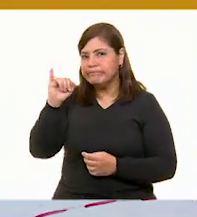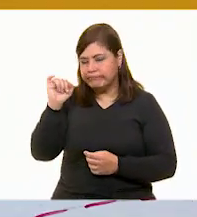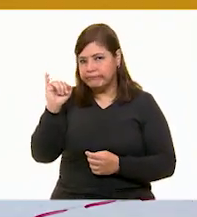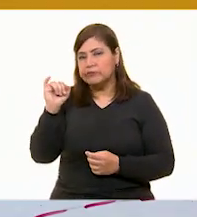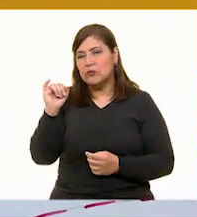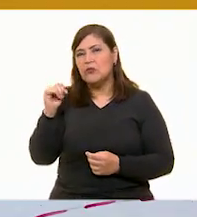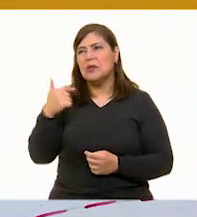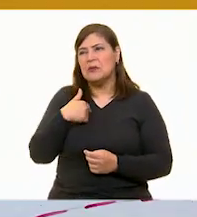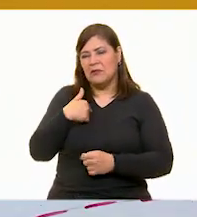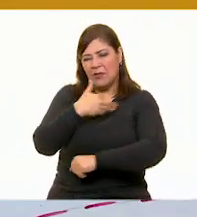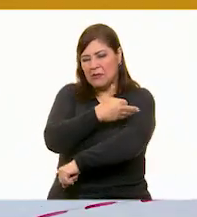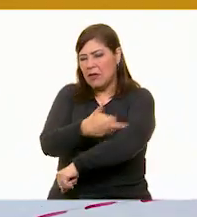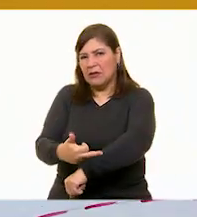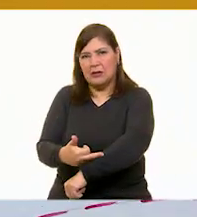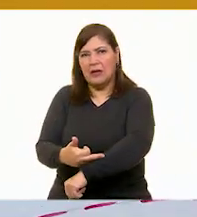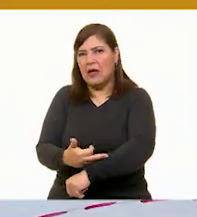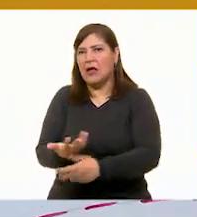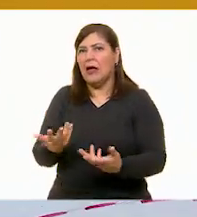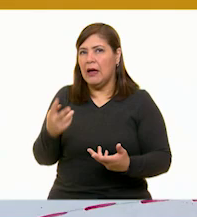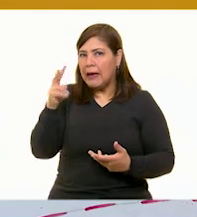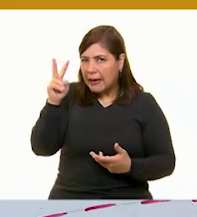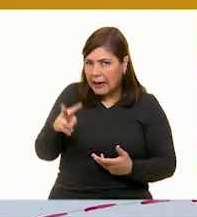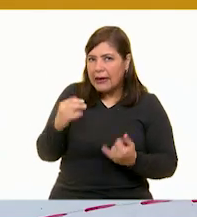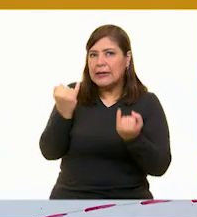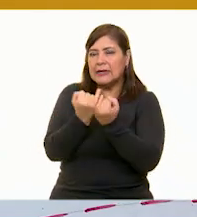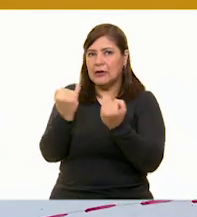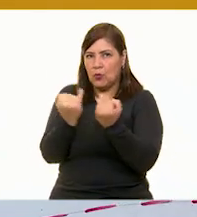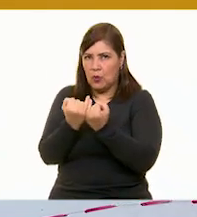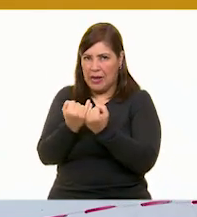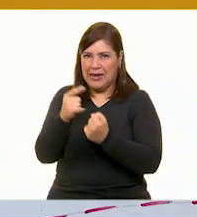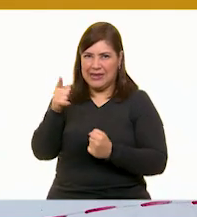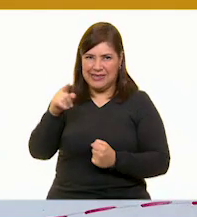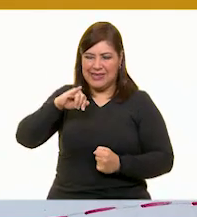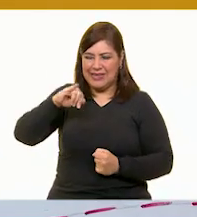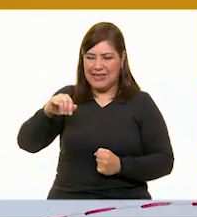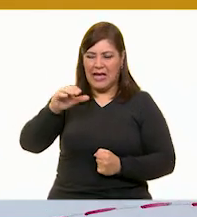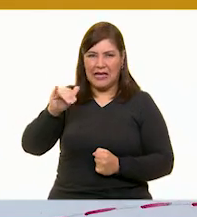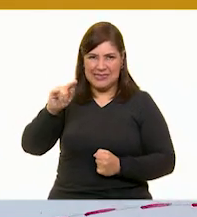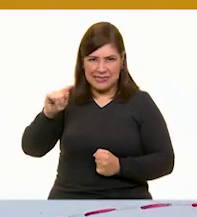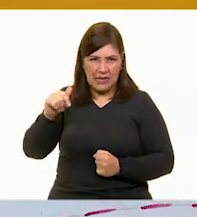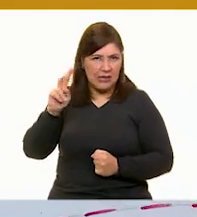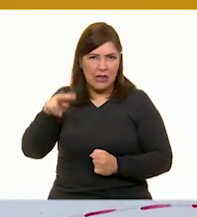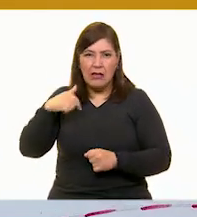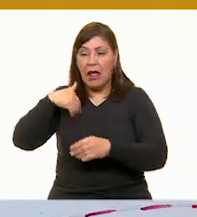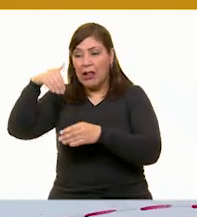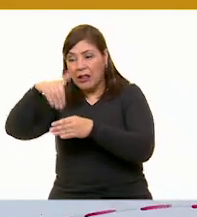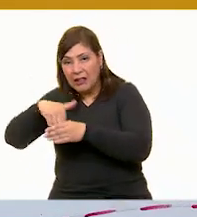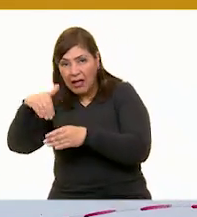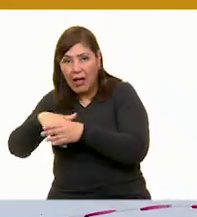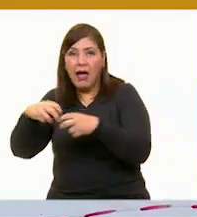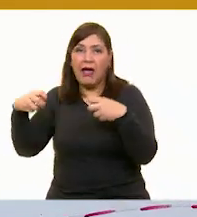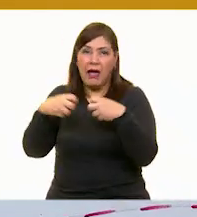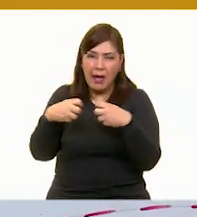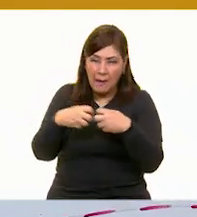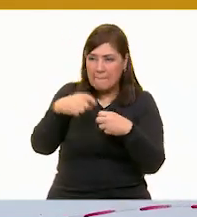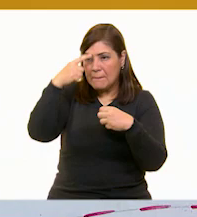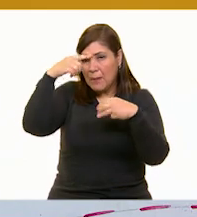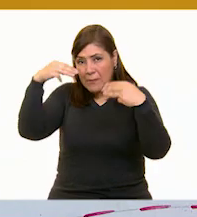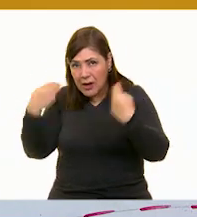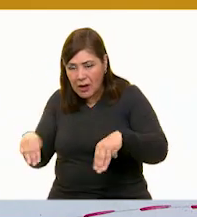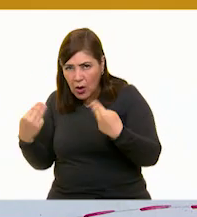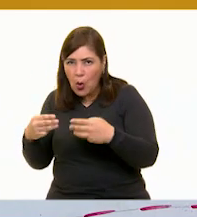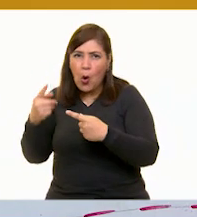en mi familia, así como en la dejacinta, ya no pedimos bolsas de plástico en el mercado